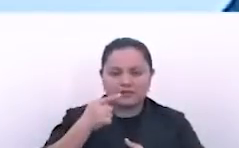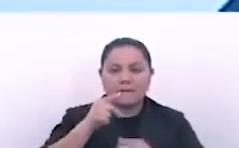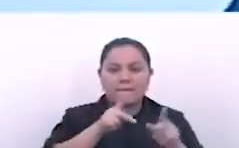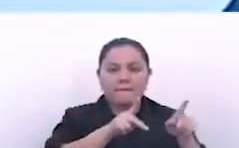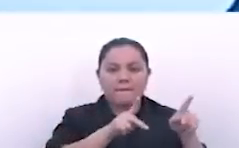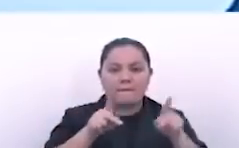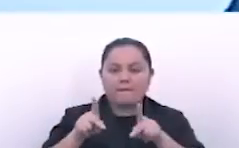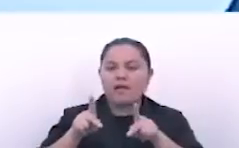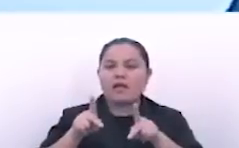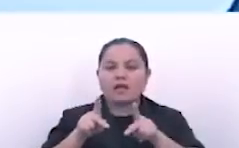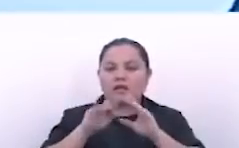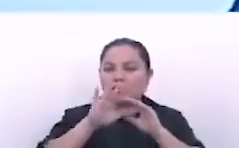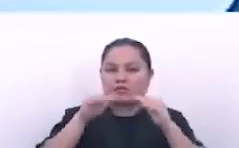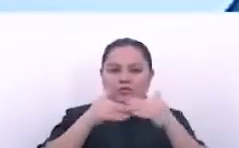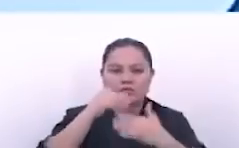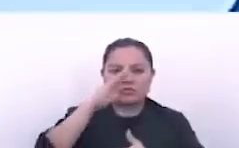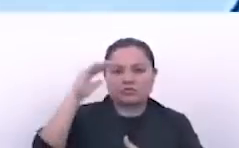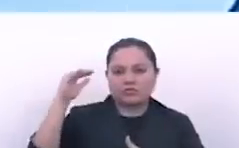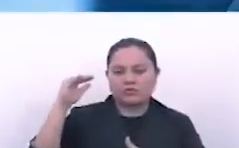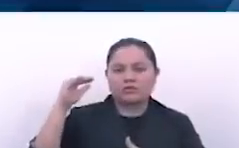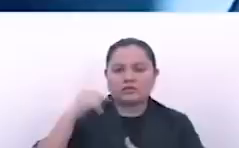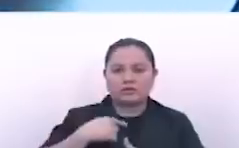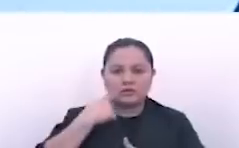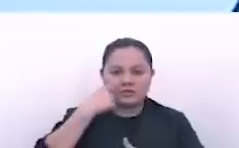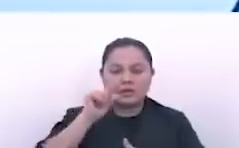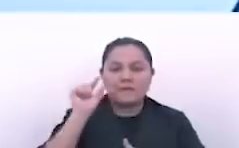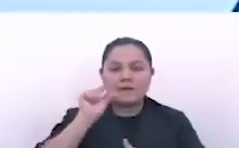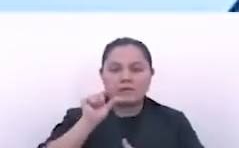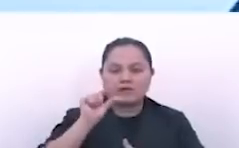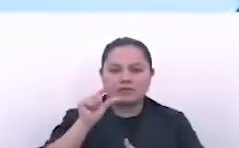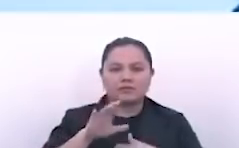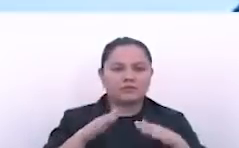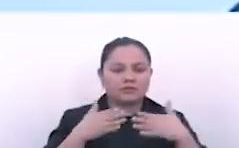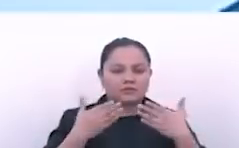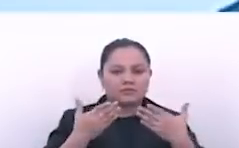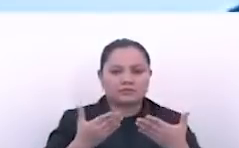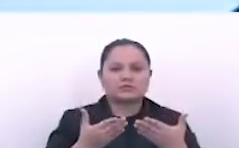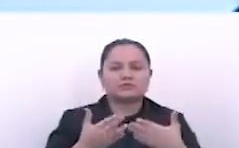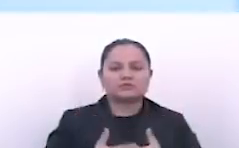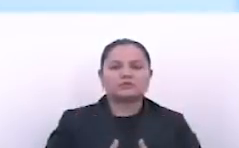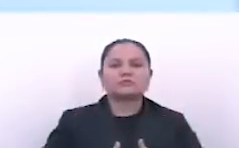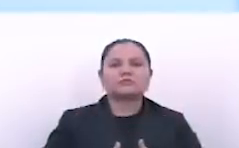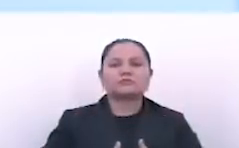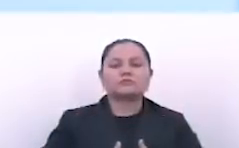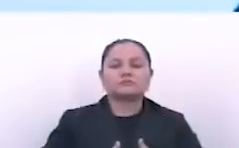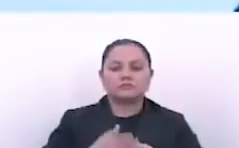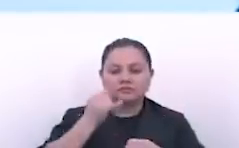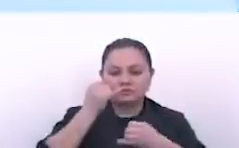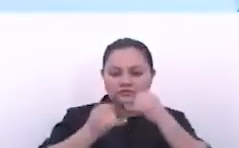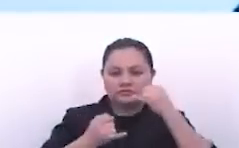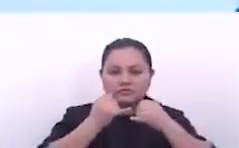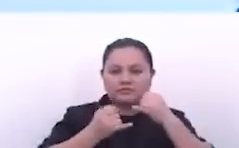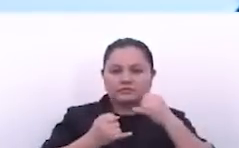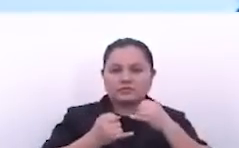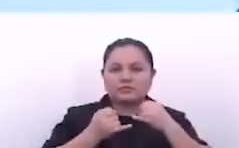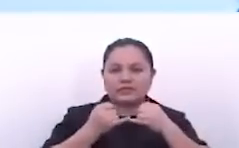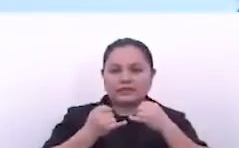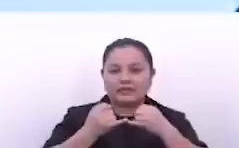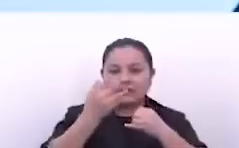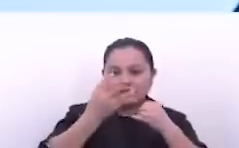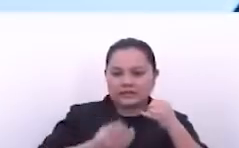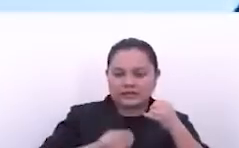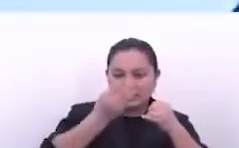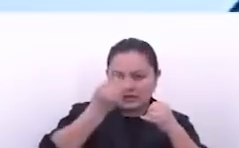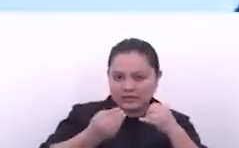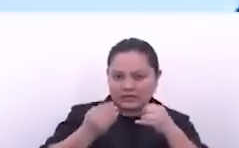plan a nivel nacional que hubiese permitido que en los últimos días de abril y en los primeros